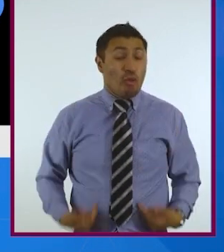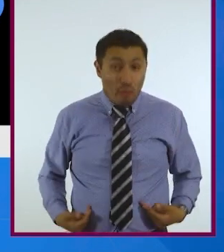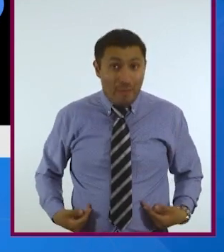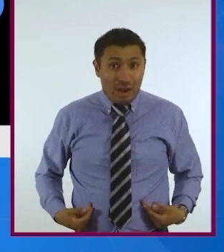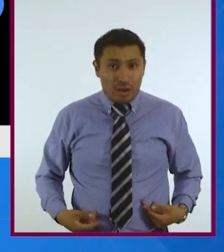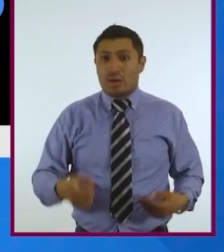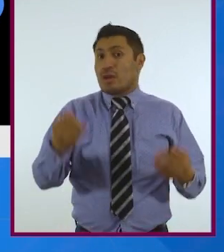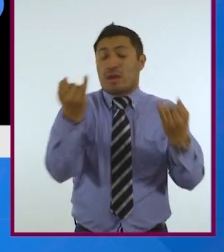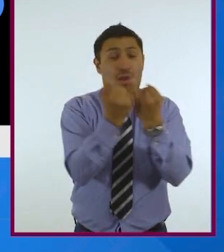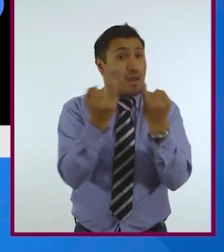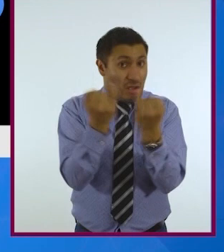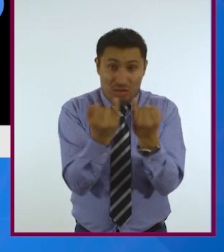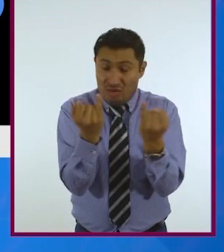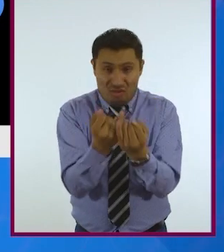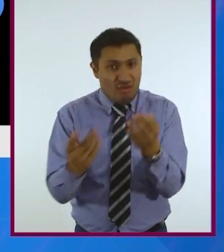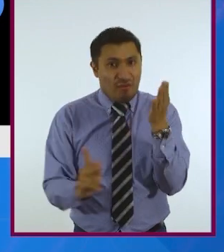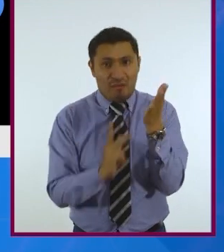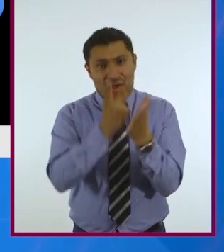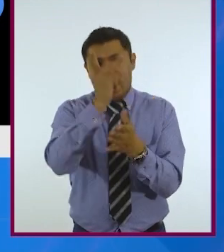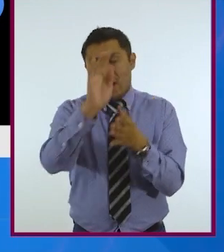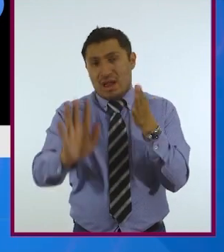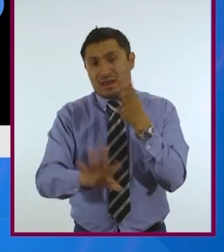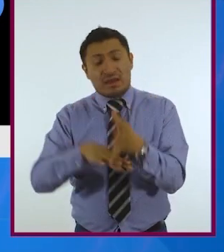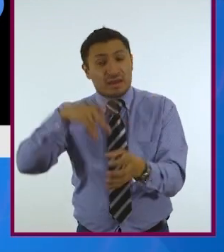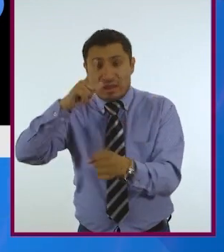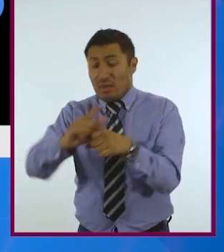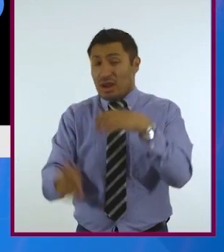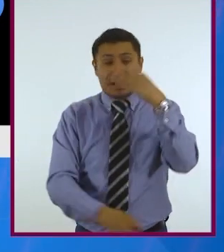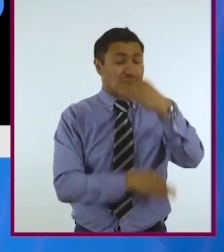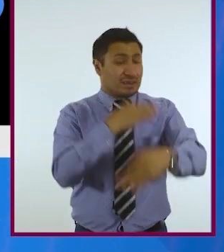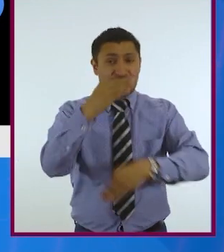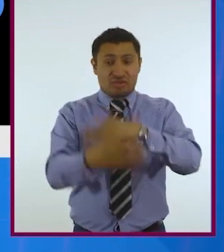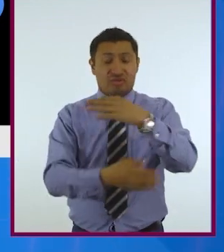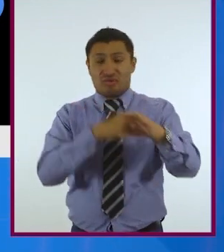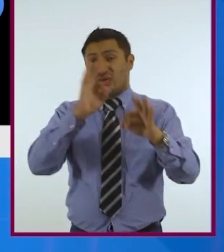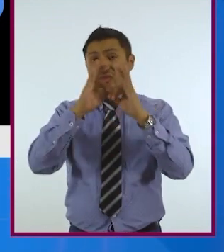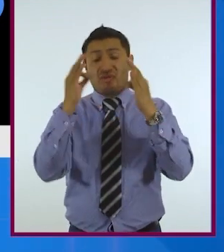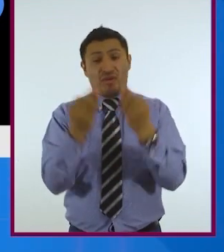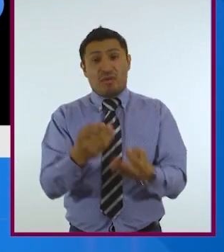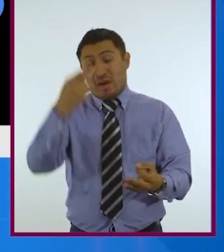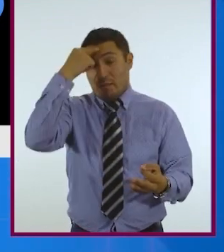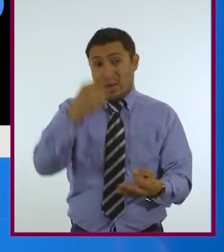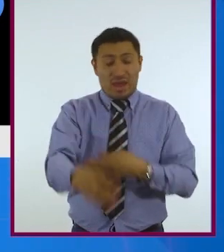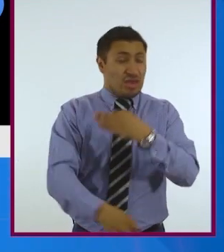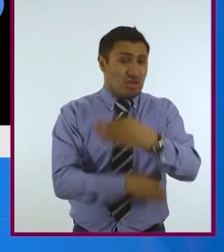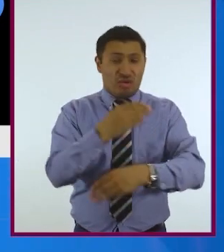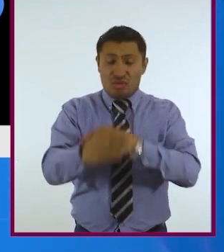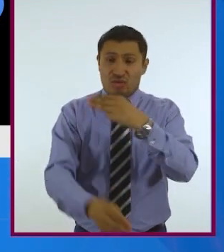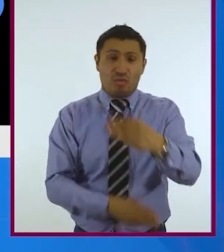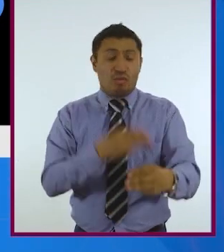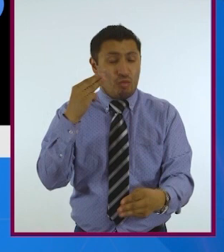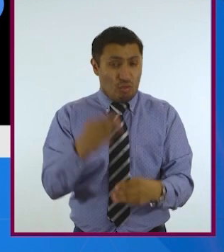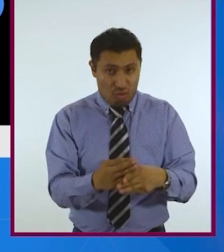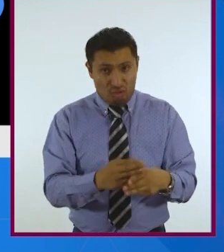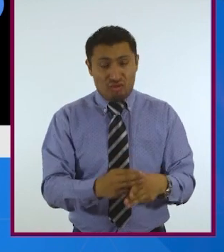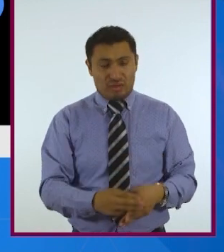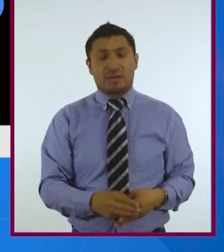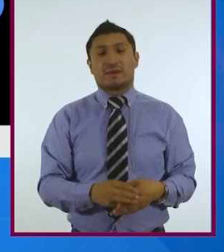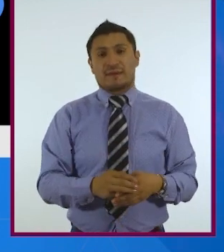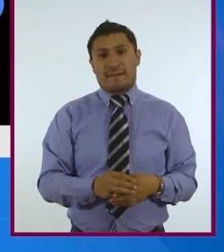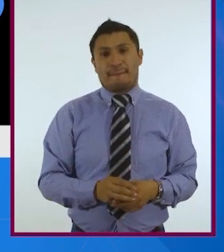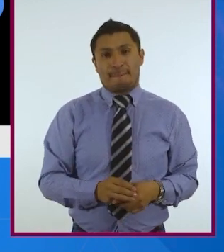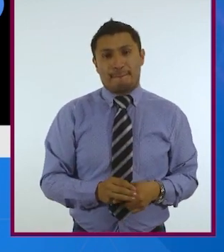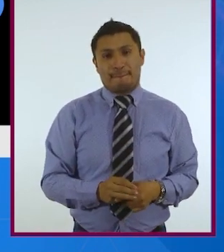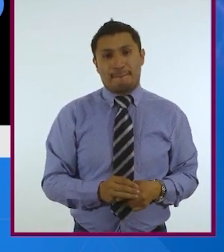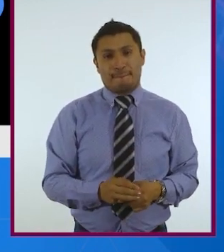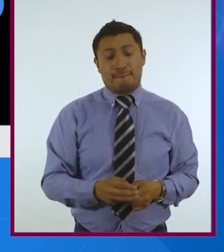Eso se ha hecho por siglos desde el ámbito de la ética. La bioética es la ética para con la vida. La ética que el ser humano debe tener para con